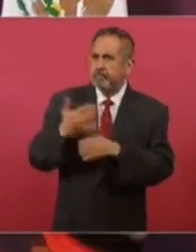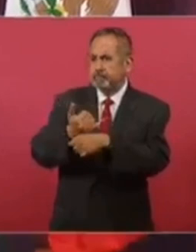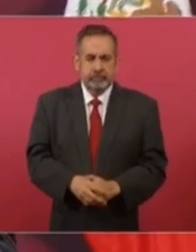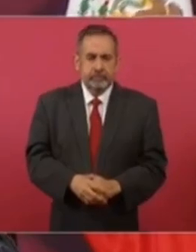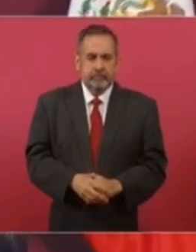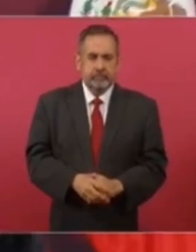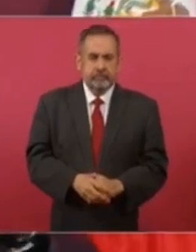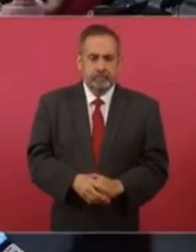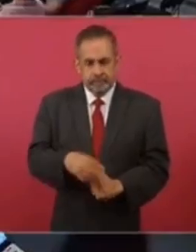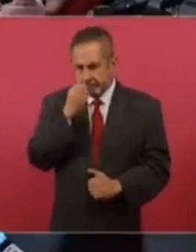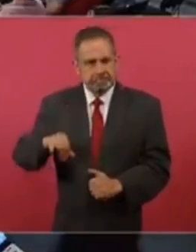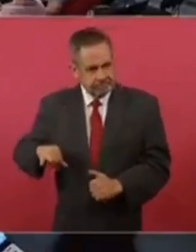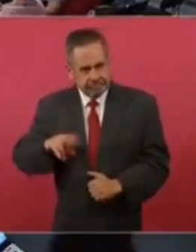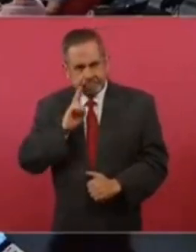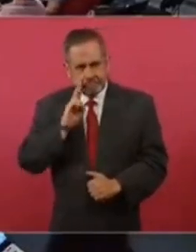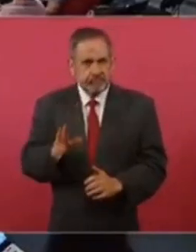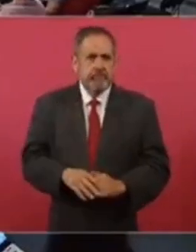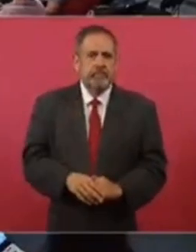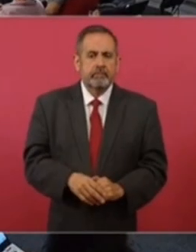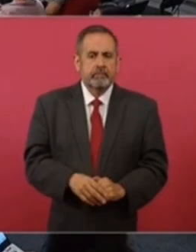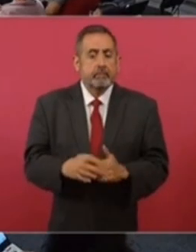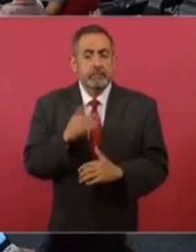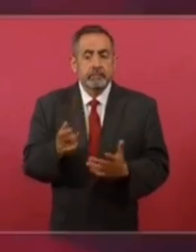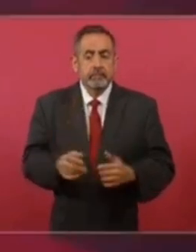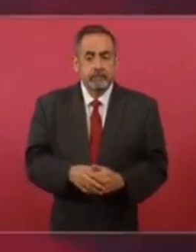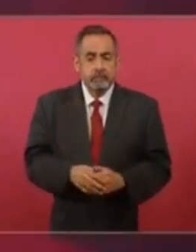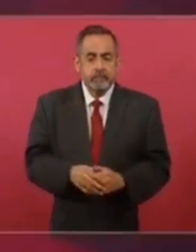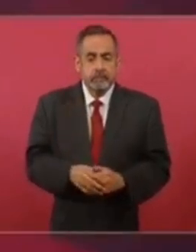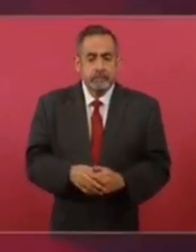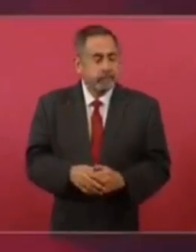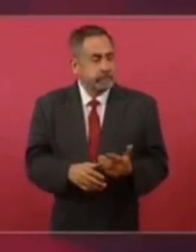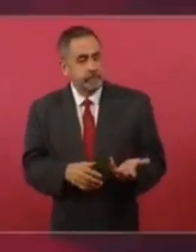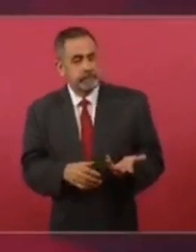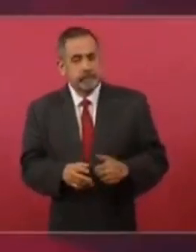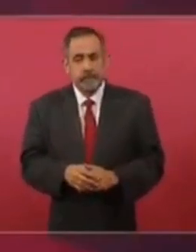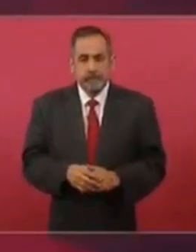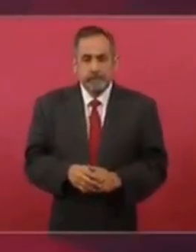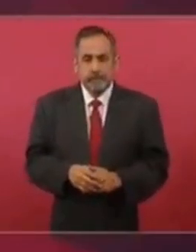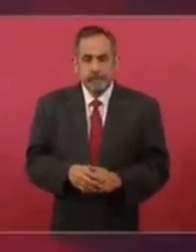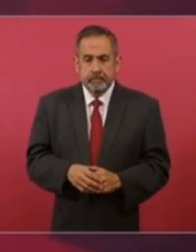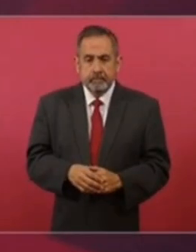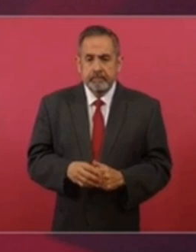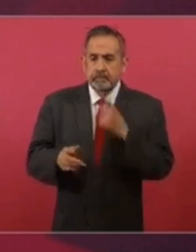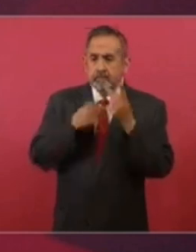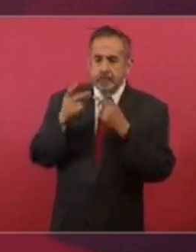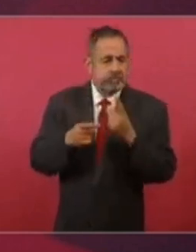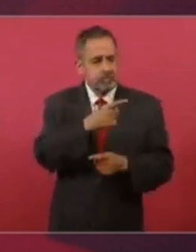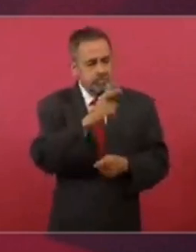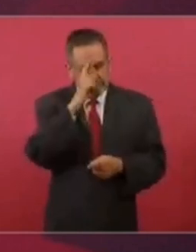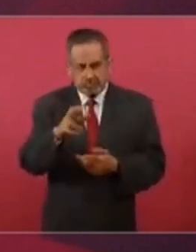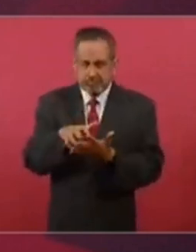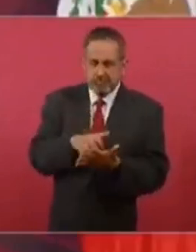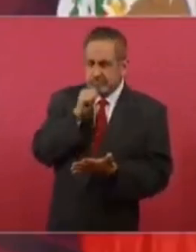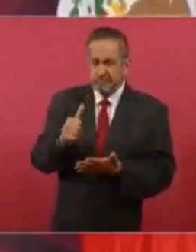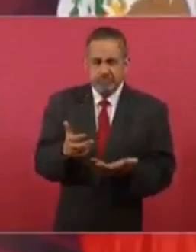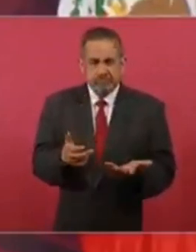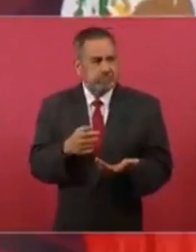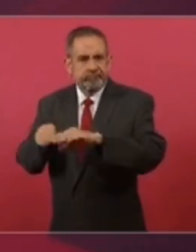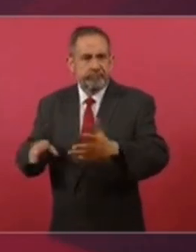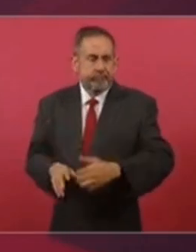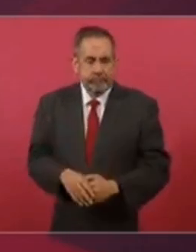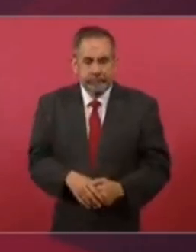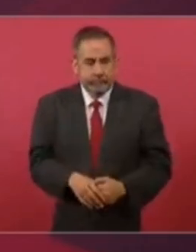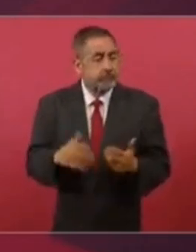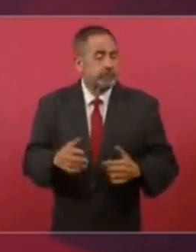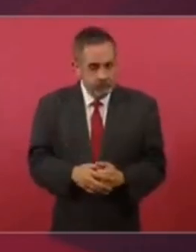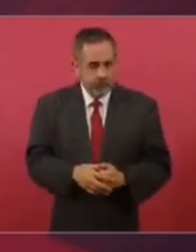al pueblo de México. Es interesante, ¿no? O porque no voy a estar diciendo de que no respetan la austeridad republicana.